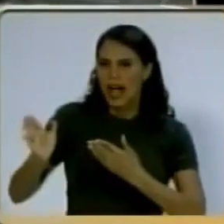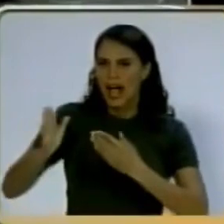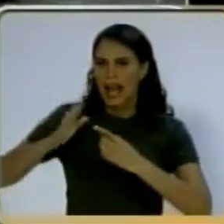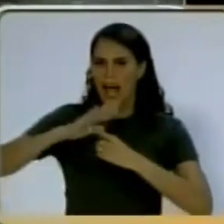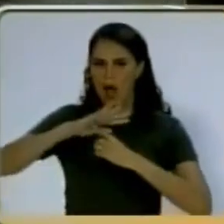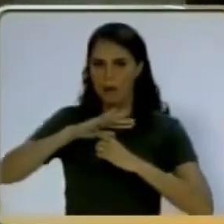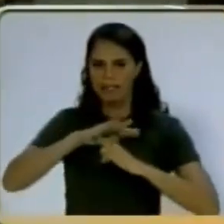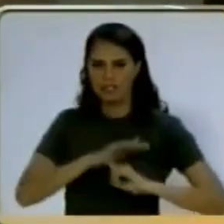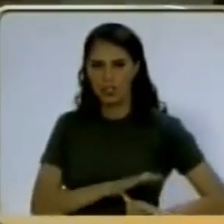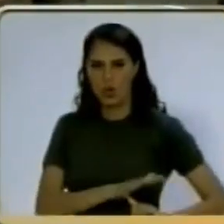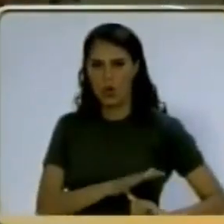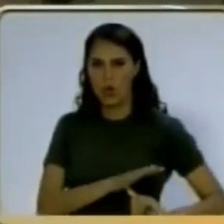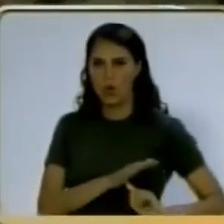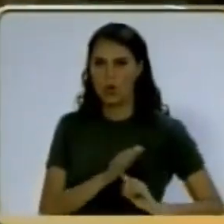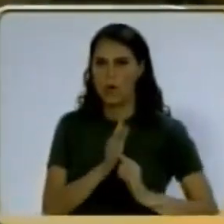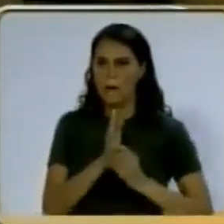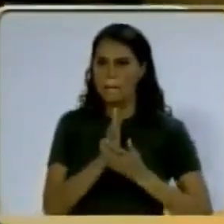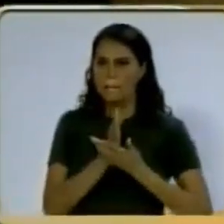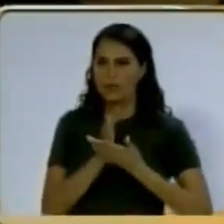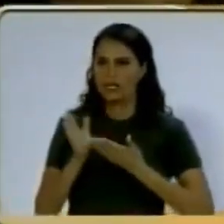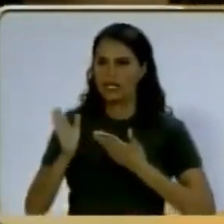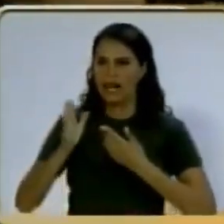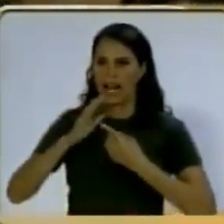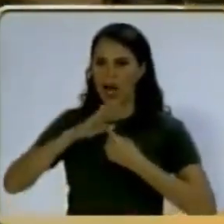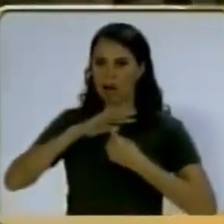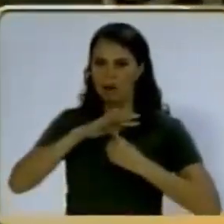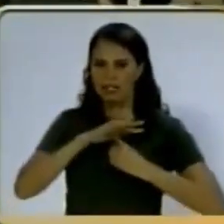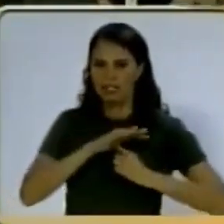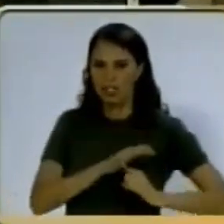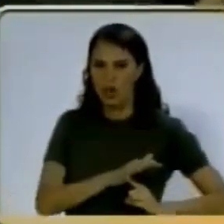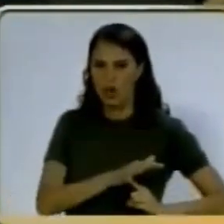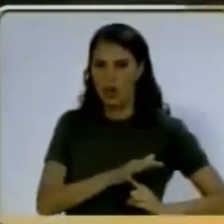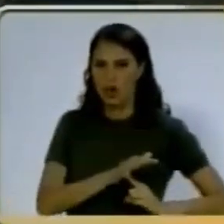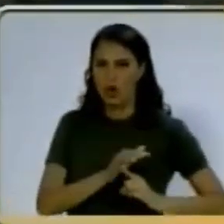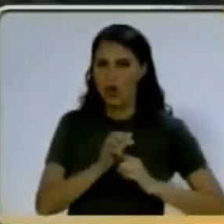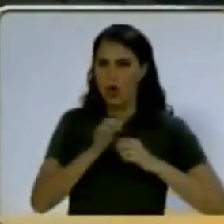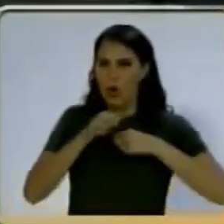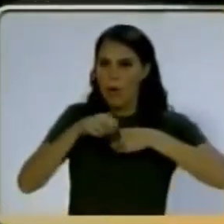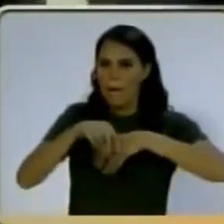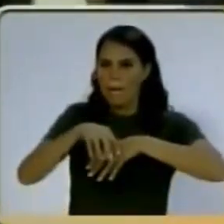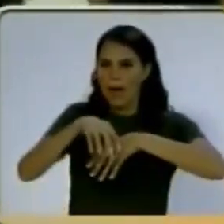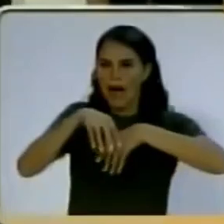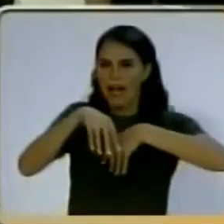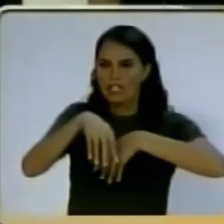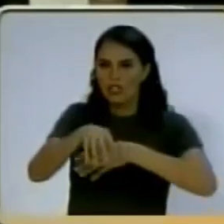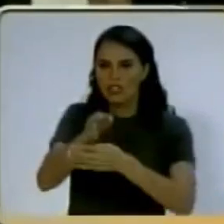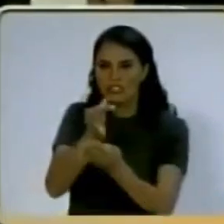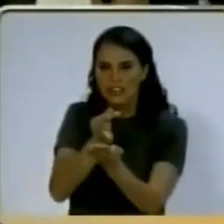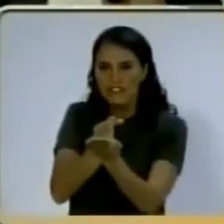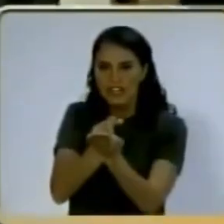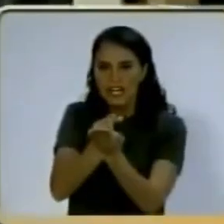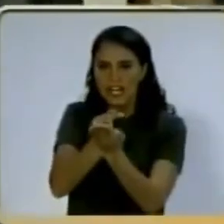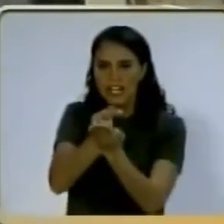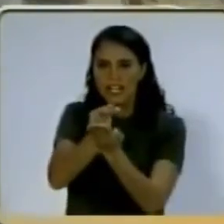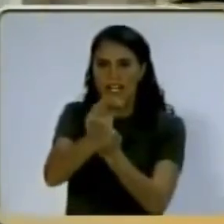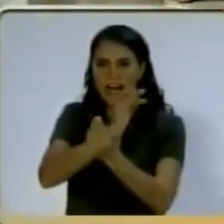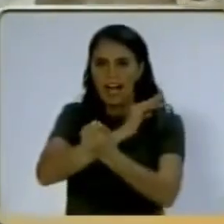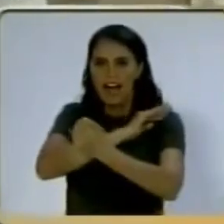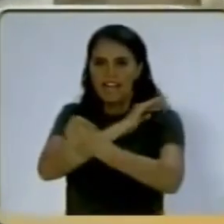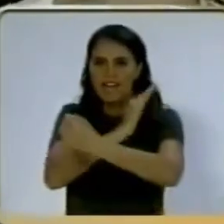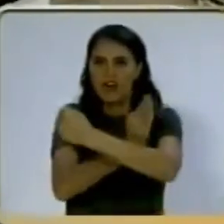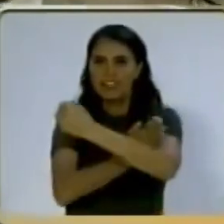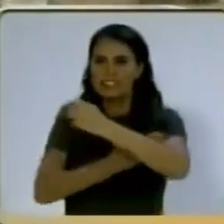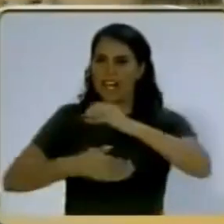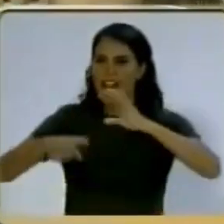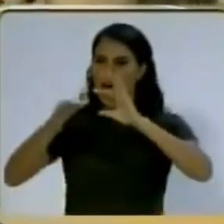¡Muera la opresión! ¡Muera la opresión! Compatriotas fieles,